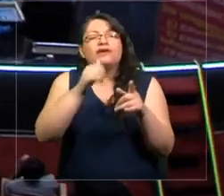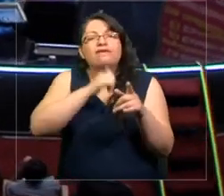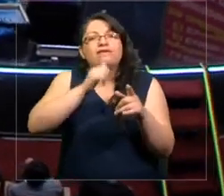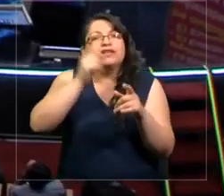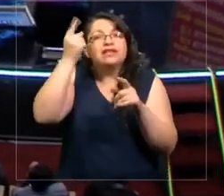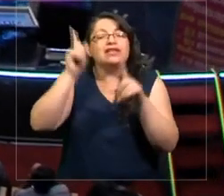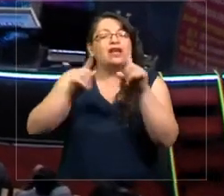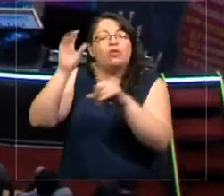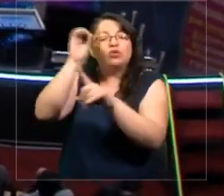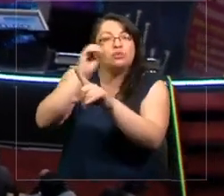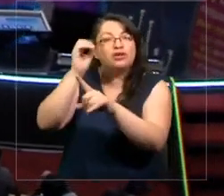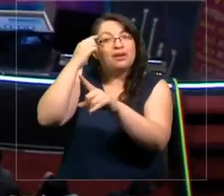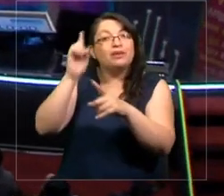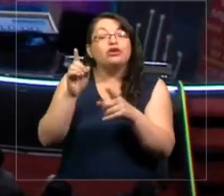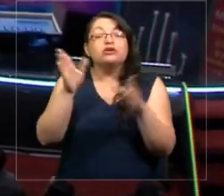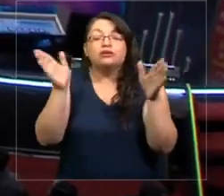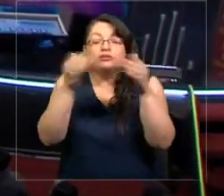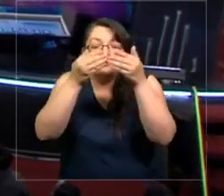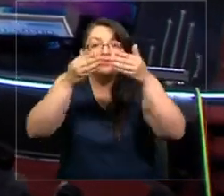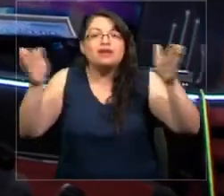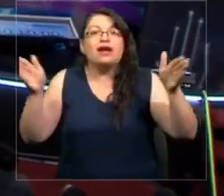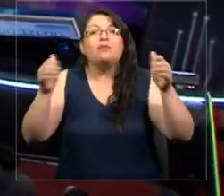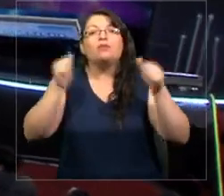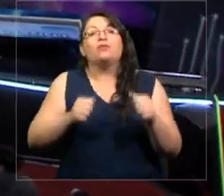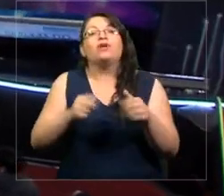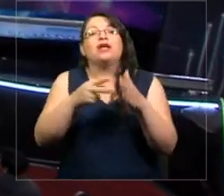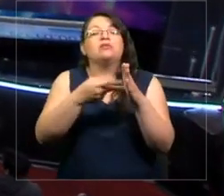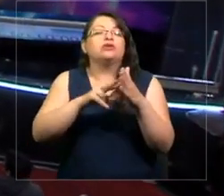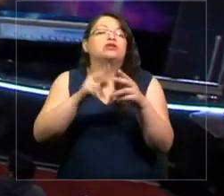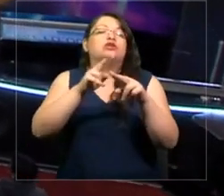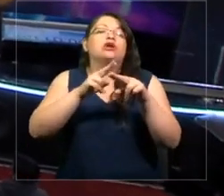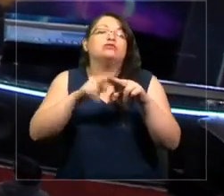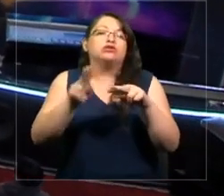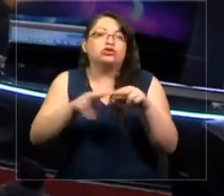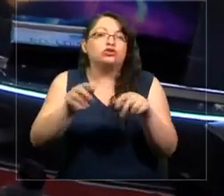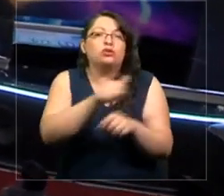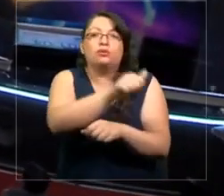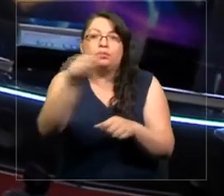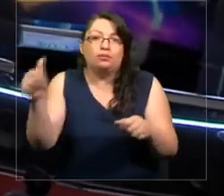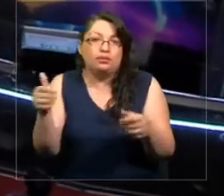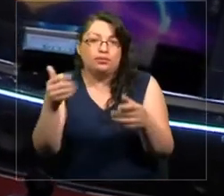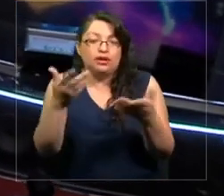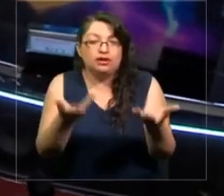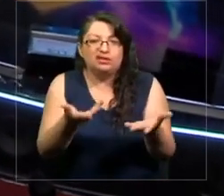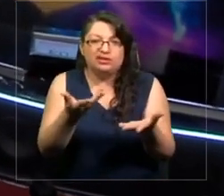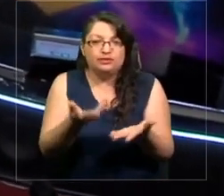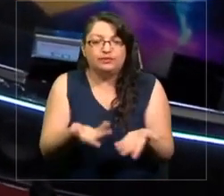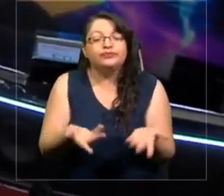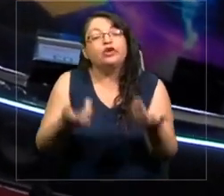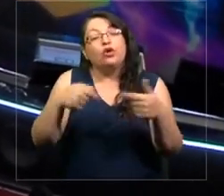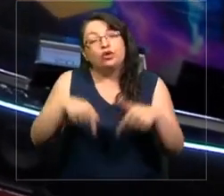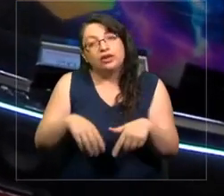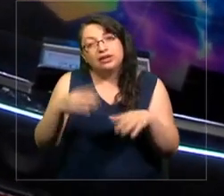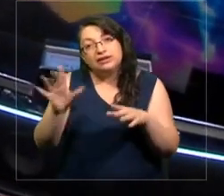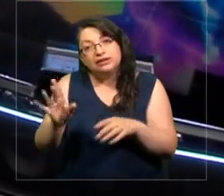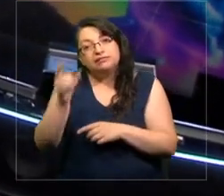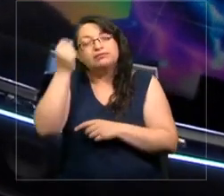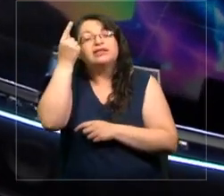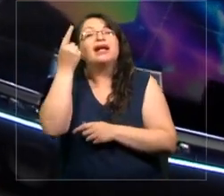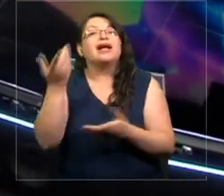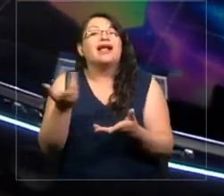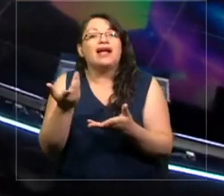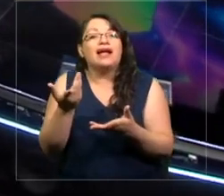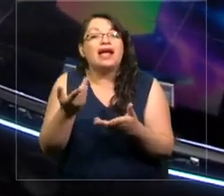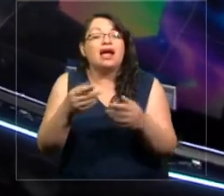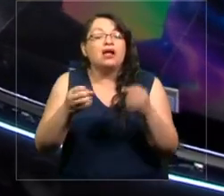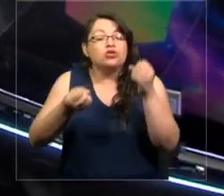es más probable que tengamos una solución más transversal para muchos. Hoy día, ya nos dimos cuenta que la innovación no puede